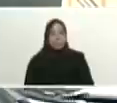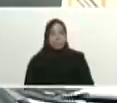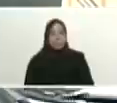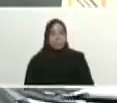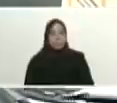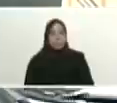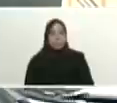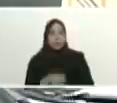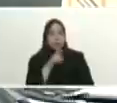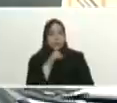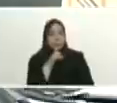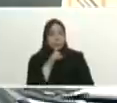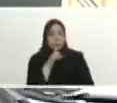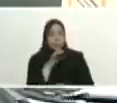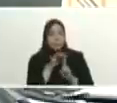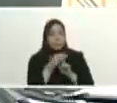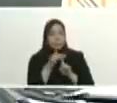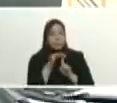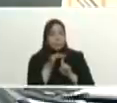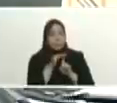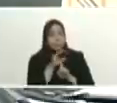compleja a nivel de la humanidad